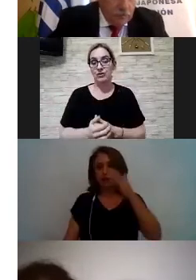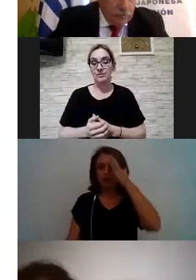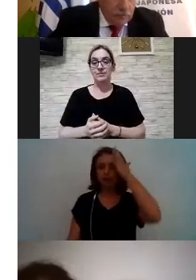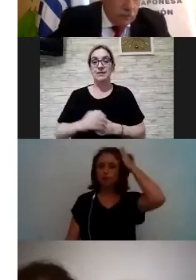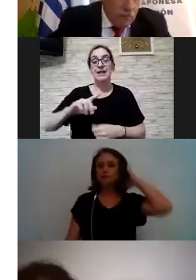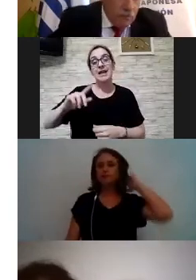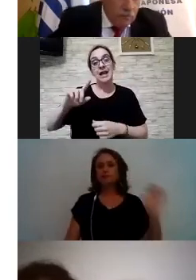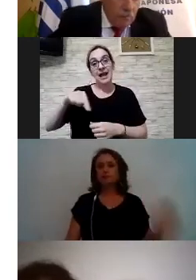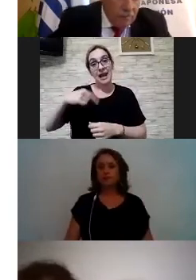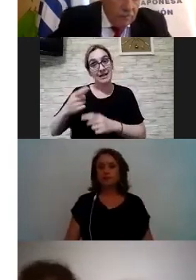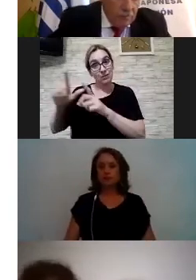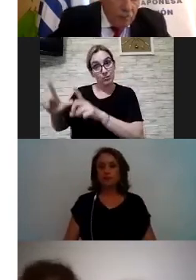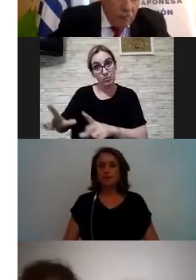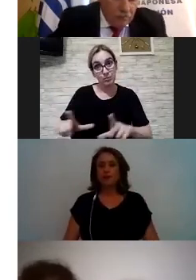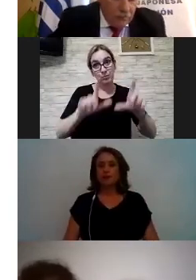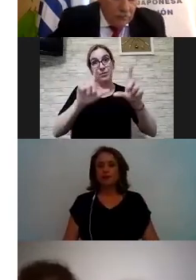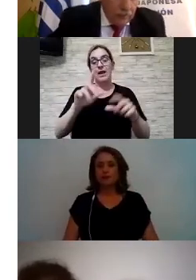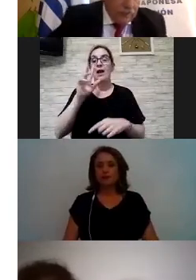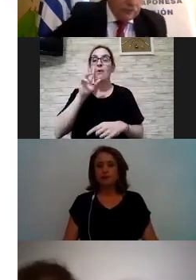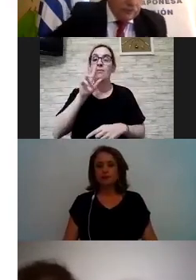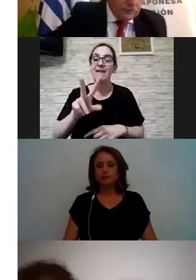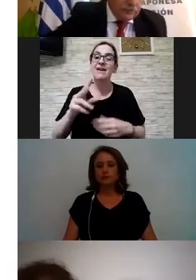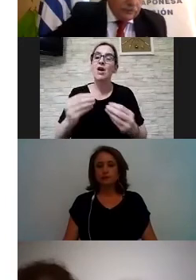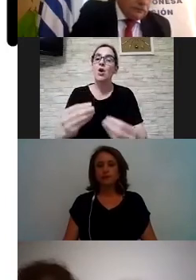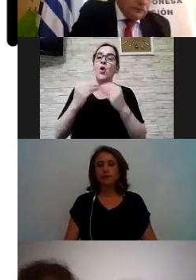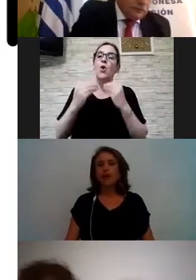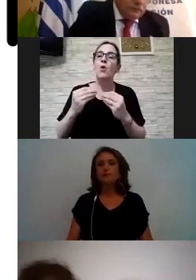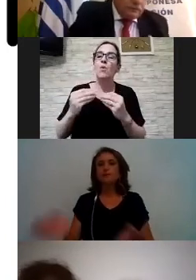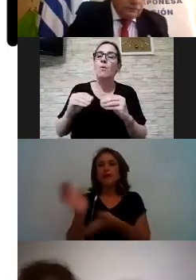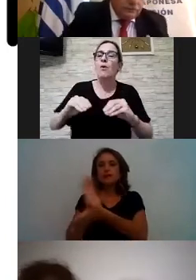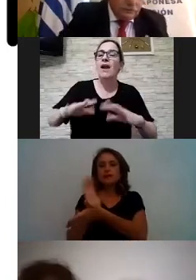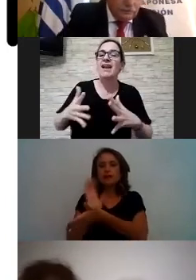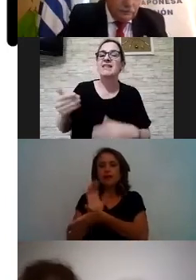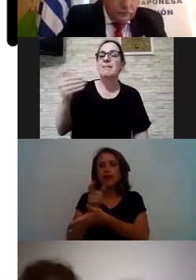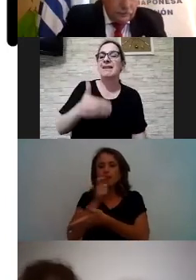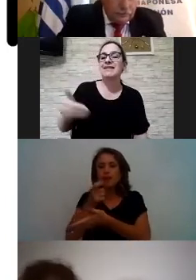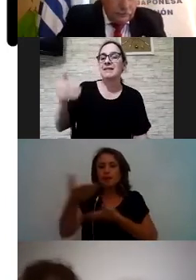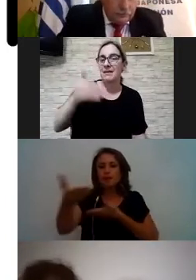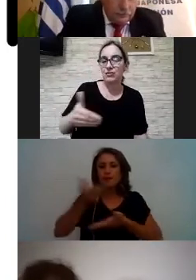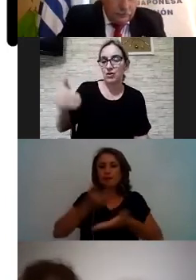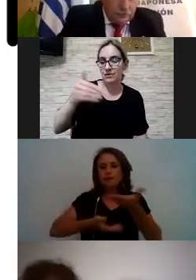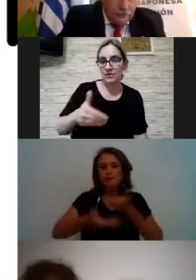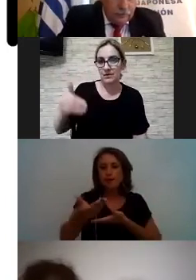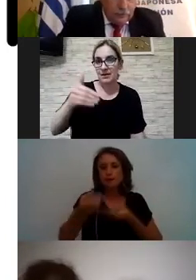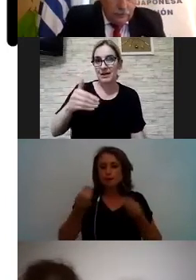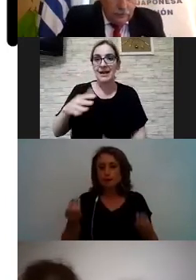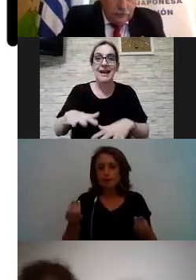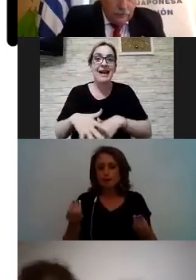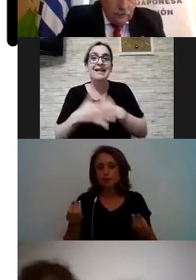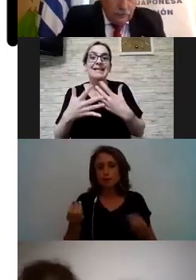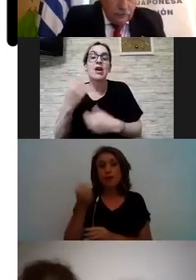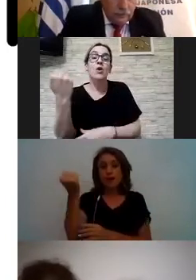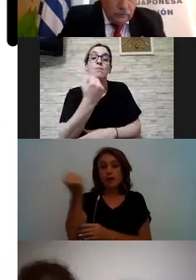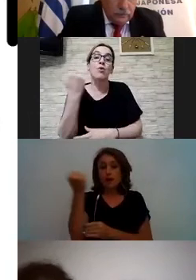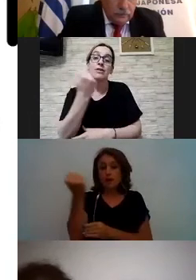lámina van a ver que dice, bueno, ¿cuál es la definición de participación? ¿No? Eso es algo muy importante porque,